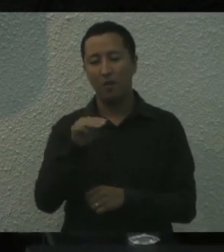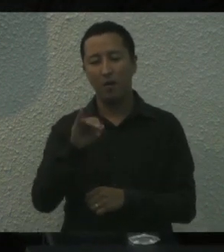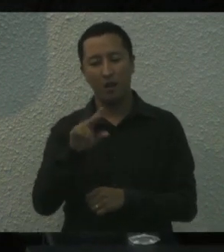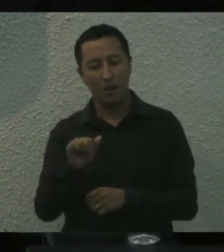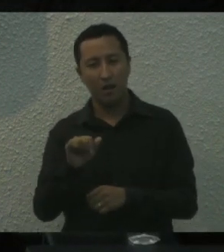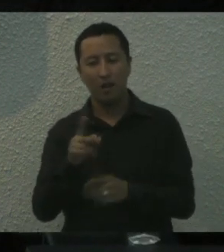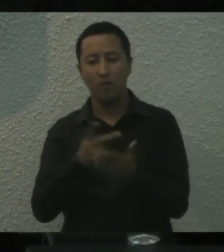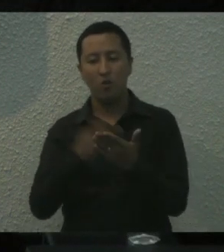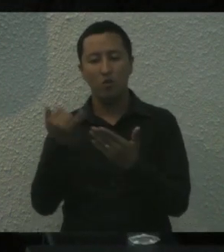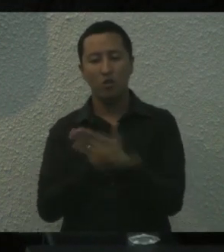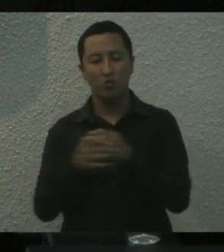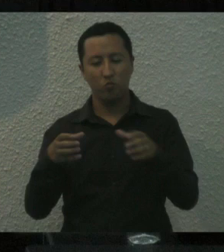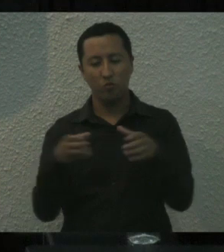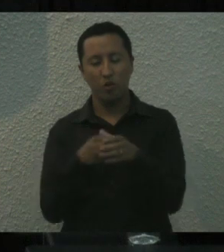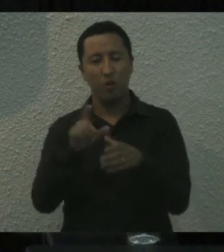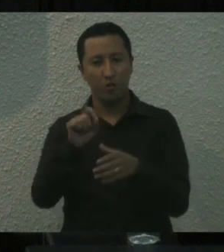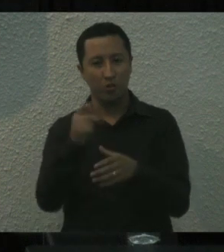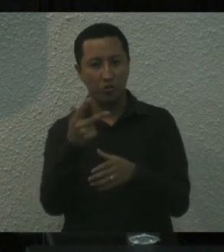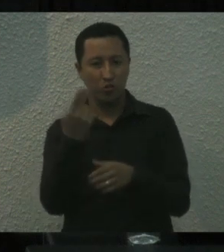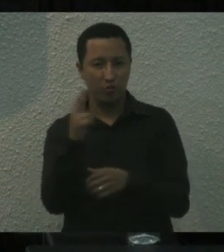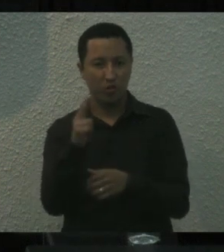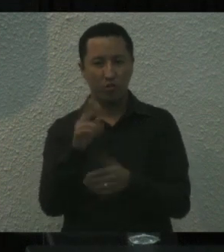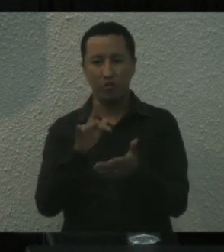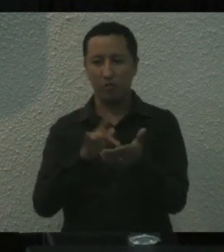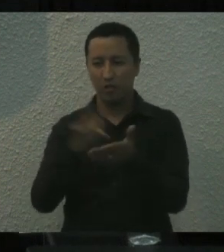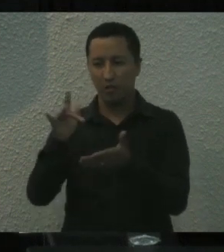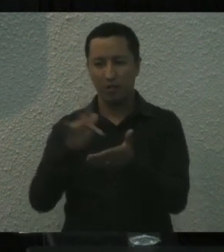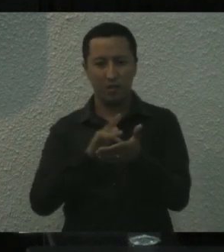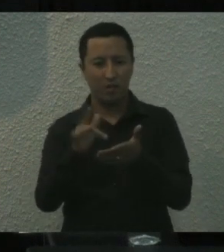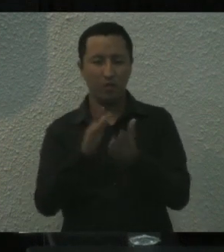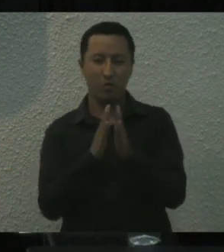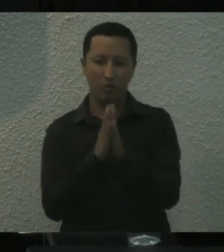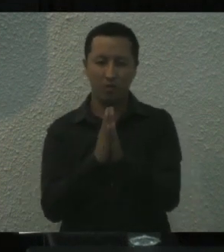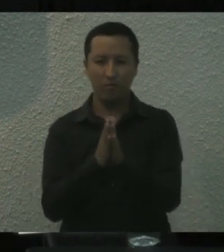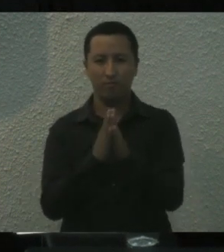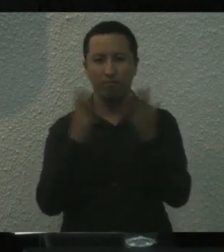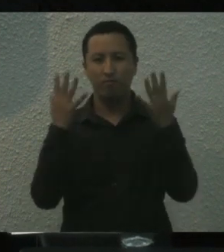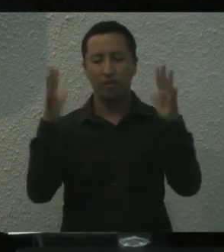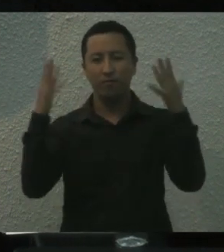Proyecto 28 de Noviembre. Muchas gracias y por favor un fuerte aplauso.